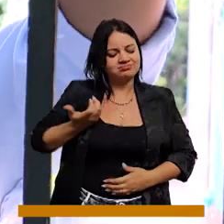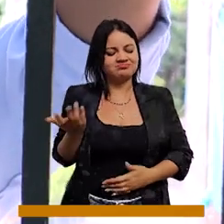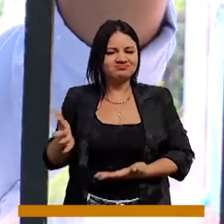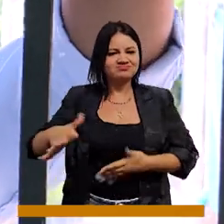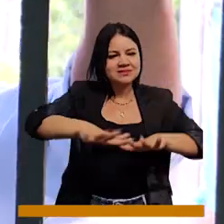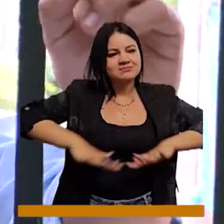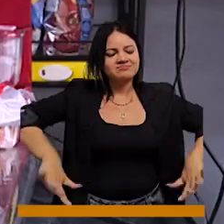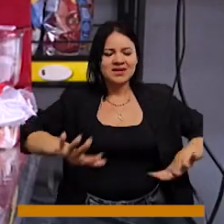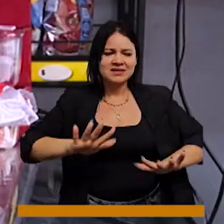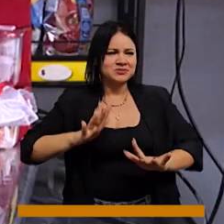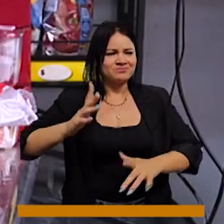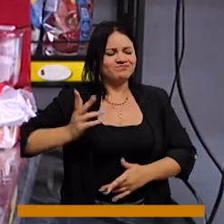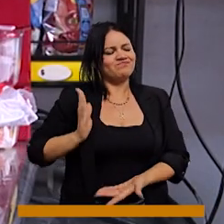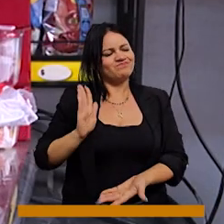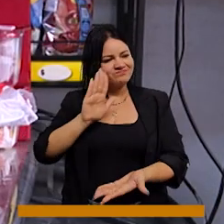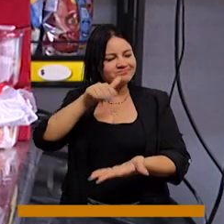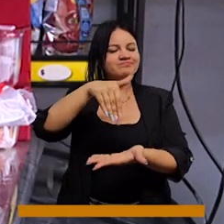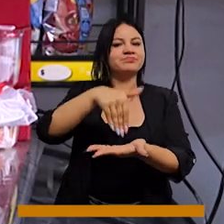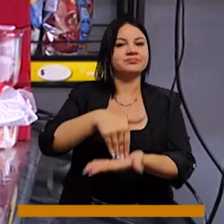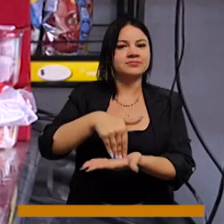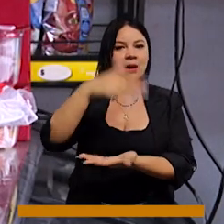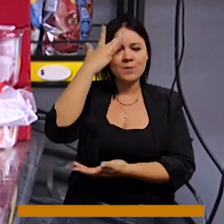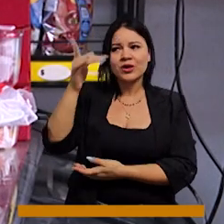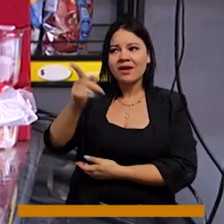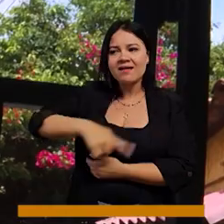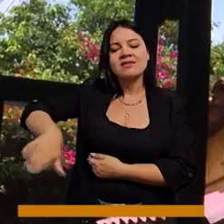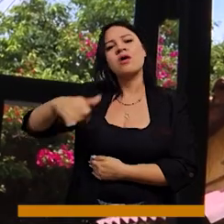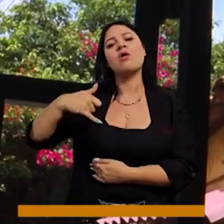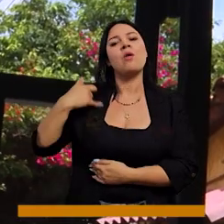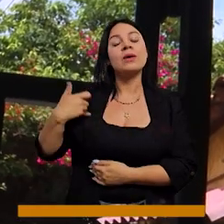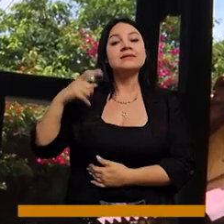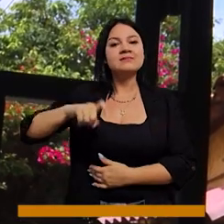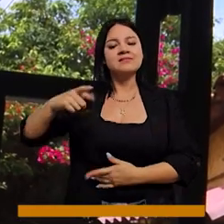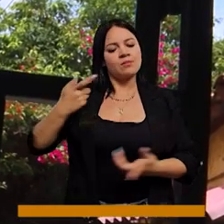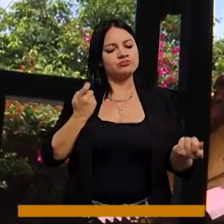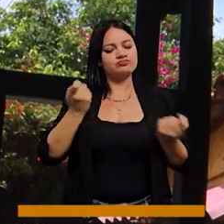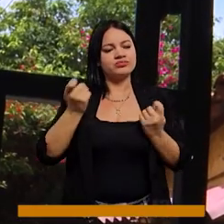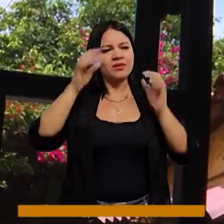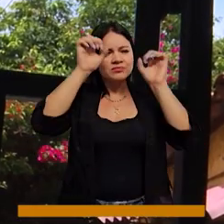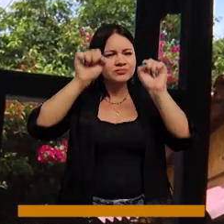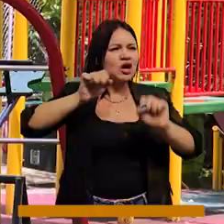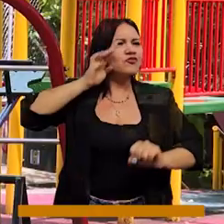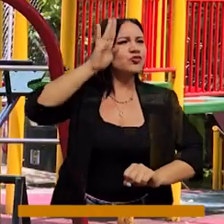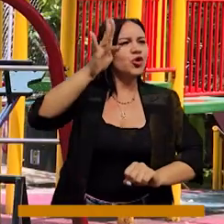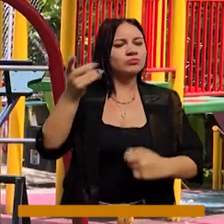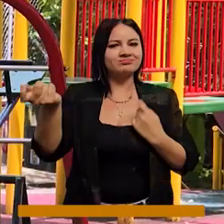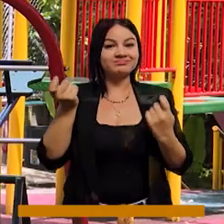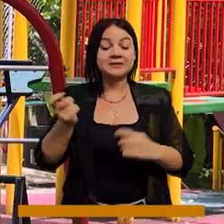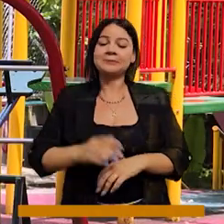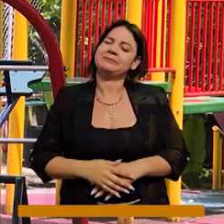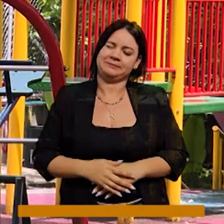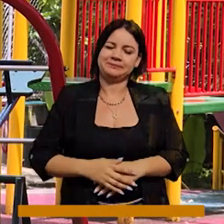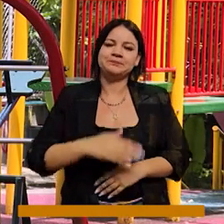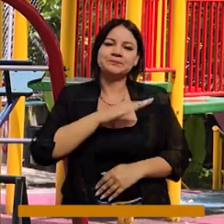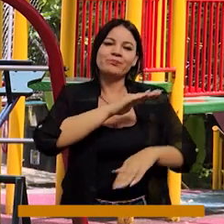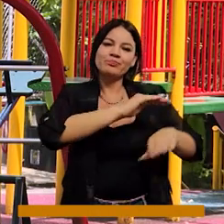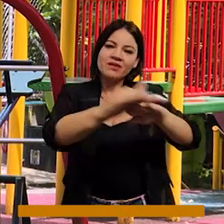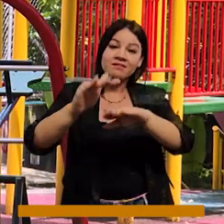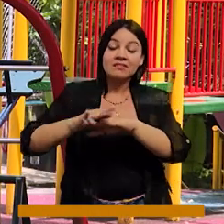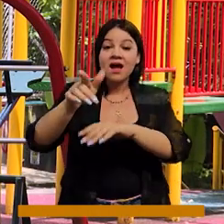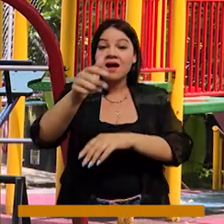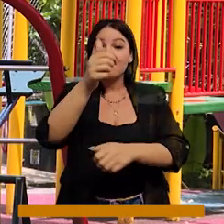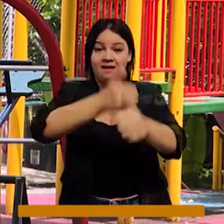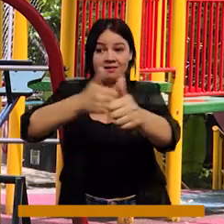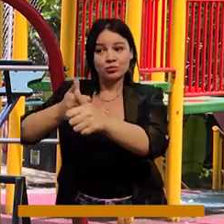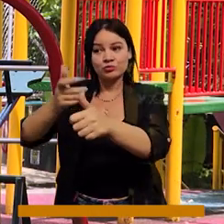porque somos nosotros los que debemos tener las riendas de nuestro futuro. Yo los invito a que cada uno en sus